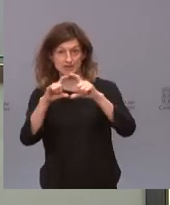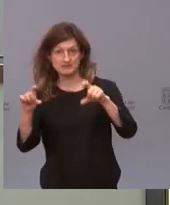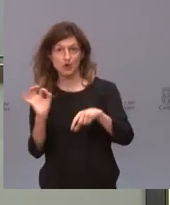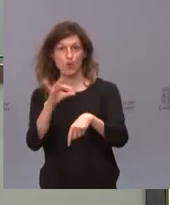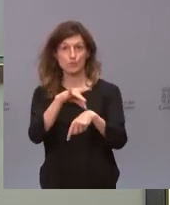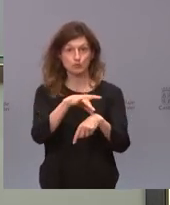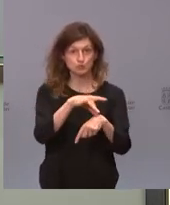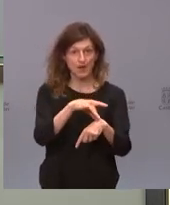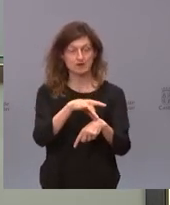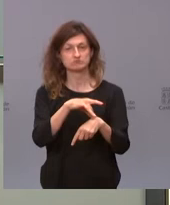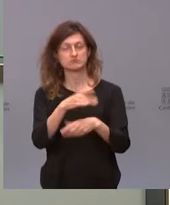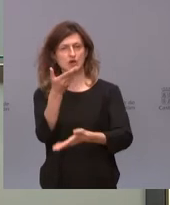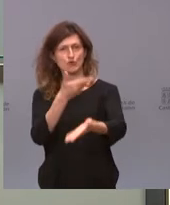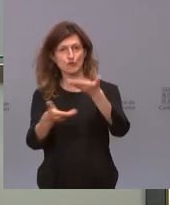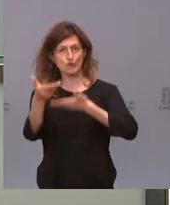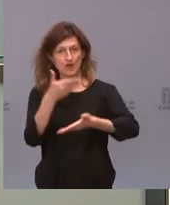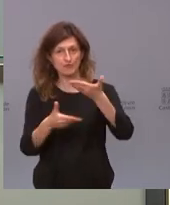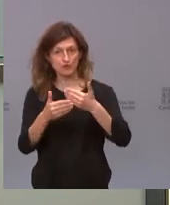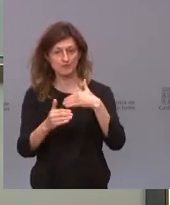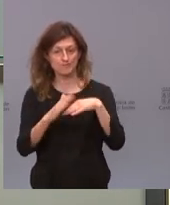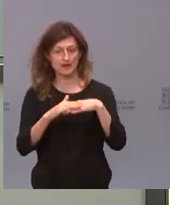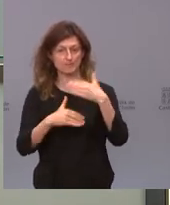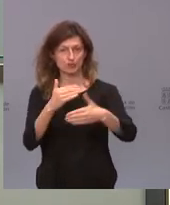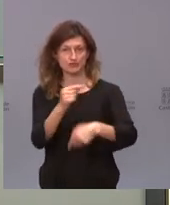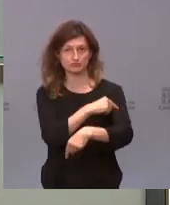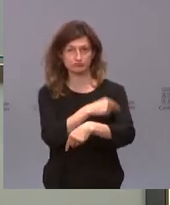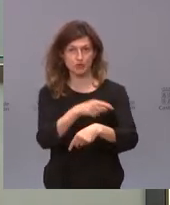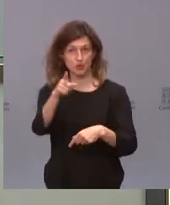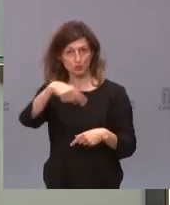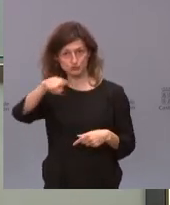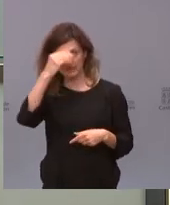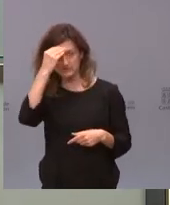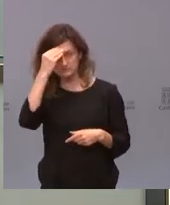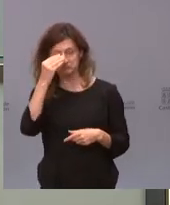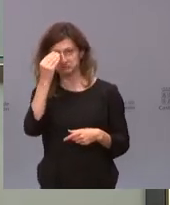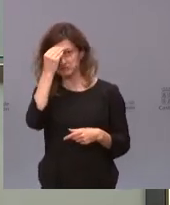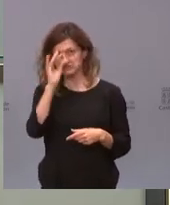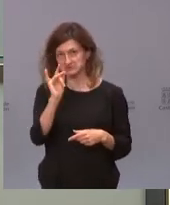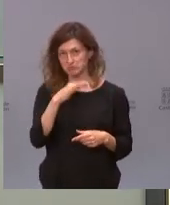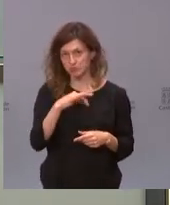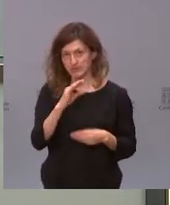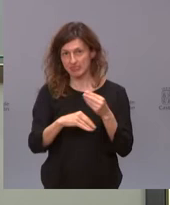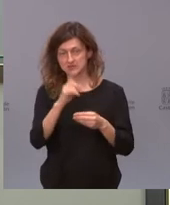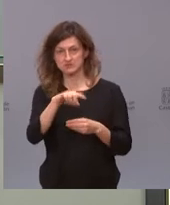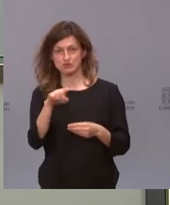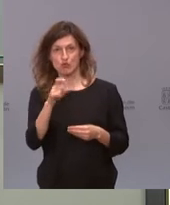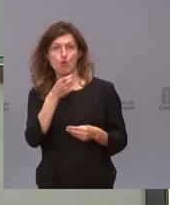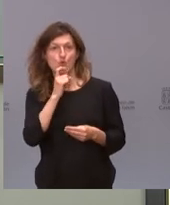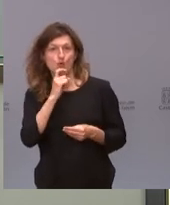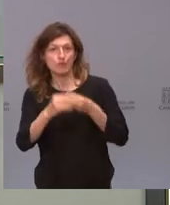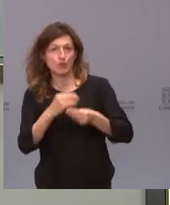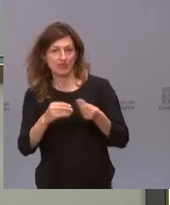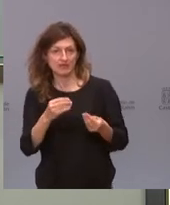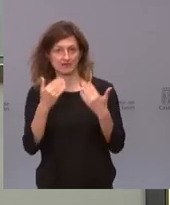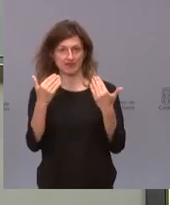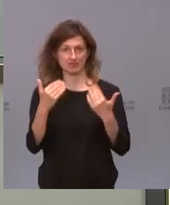colaboren en el proceso de vacunación. Si eso ustedes lo valoran y, si lo valoran, ¿de qué manera se articularían?